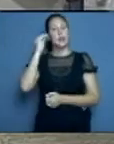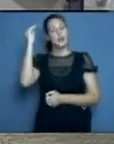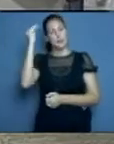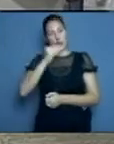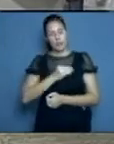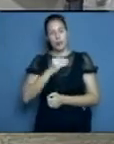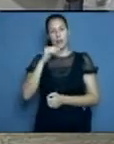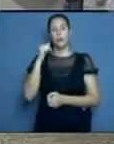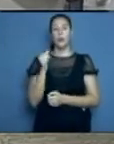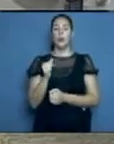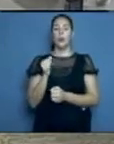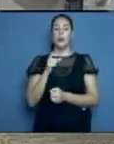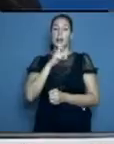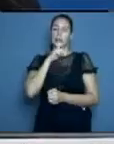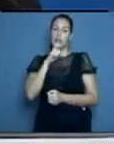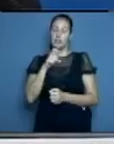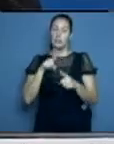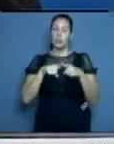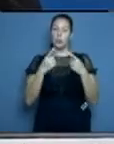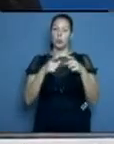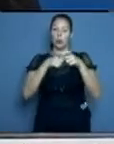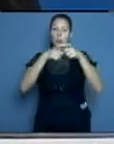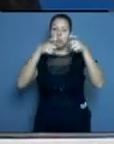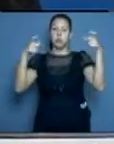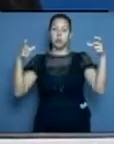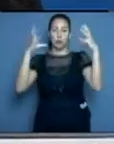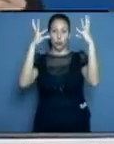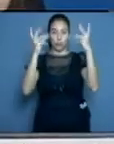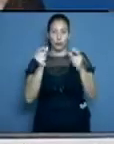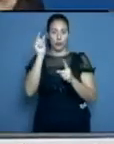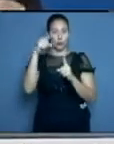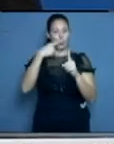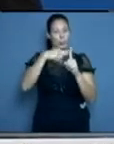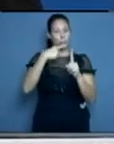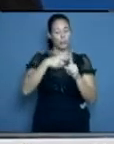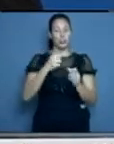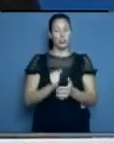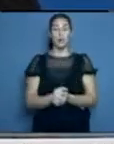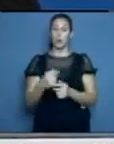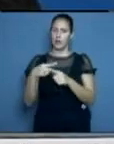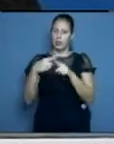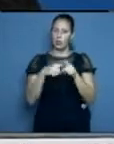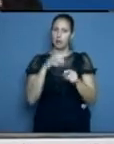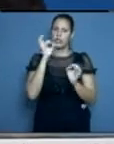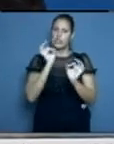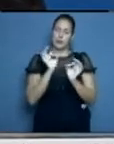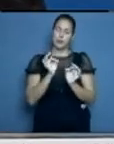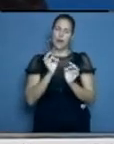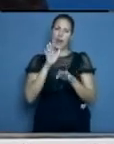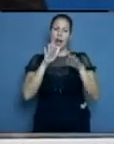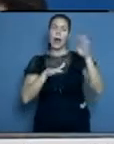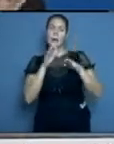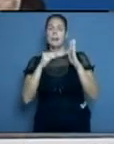este proceso, ¿no? Porque obviamente siempre se priorizan a las personas más vulnerables, a las personas de alto riesgo.